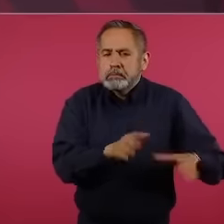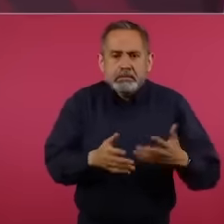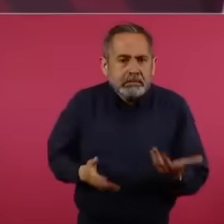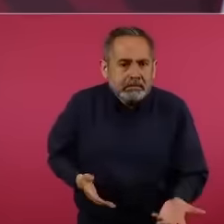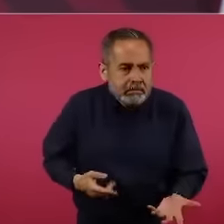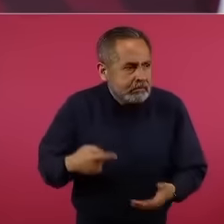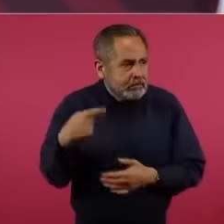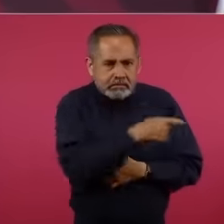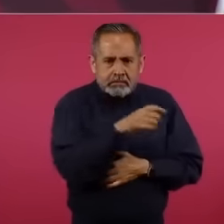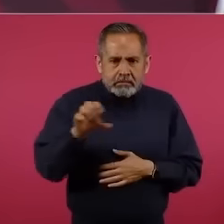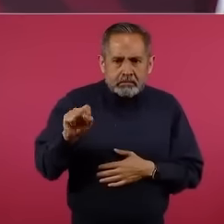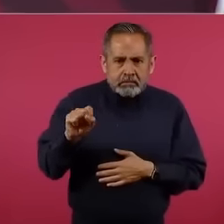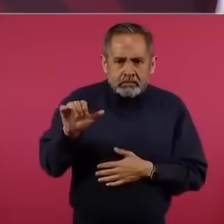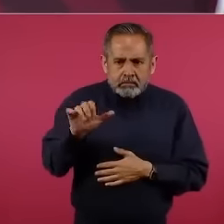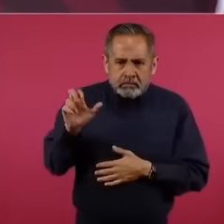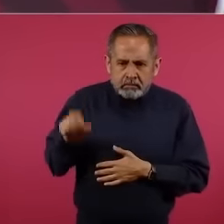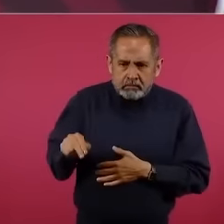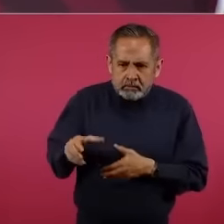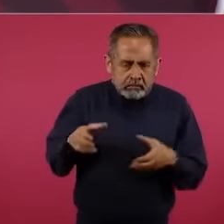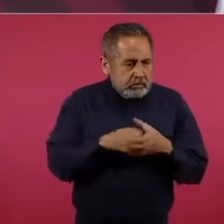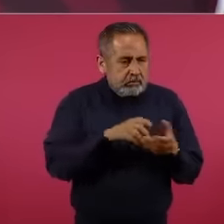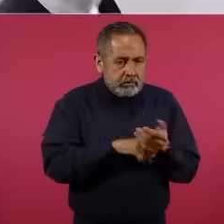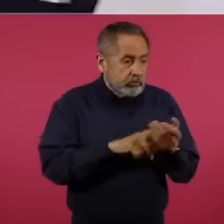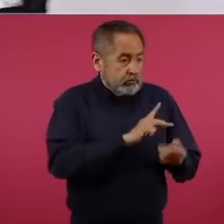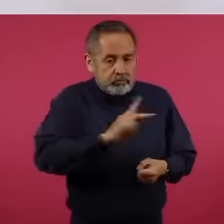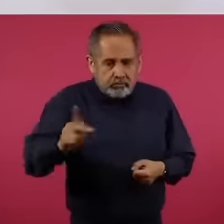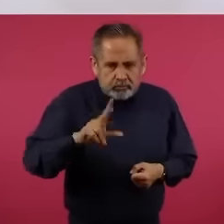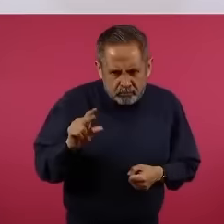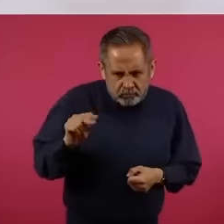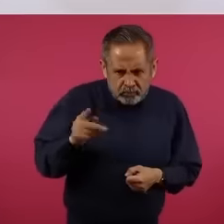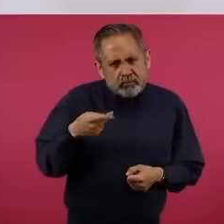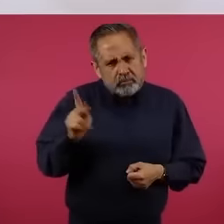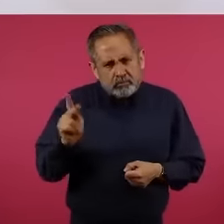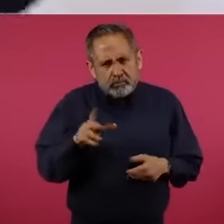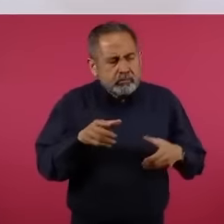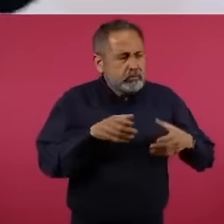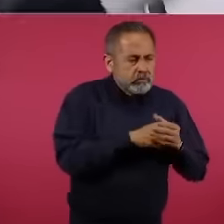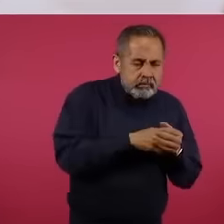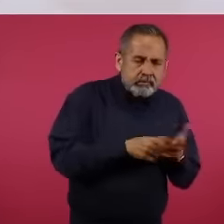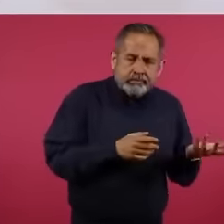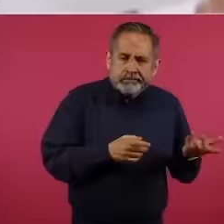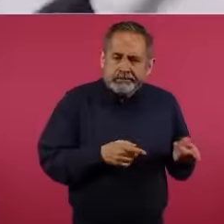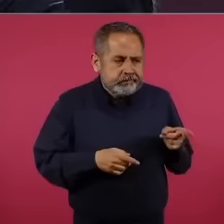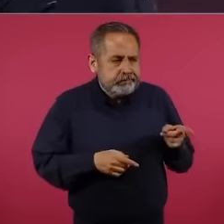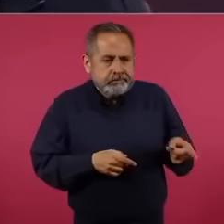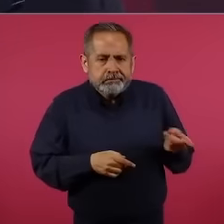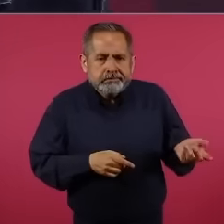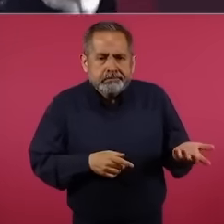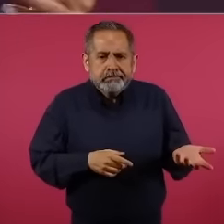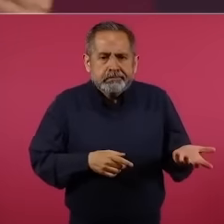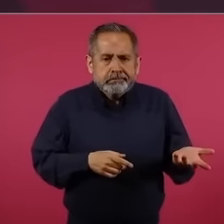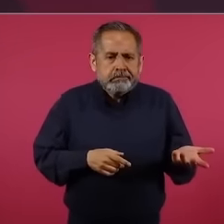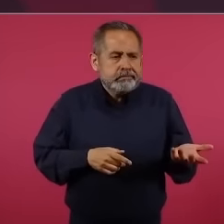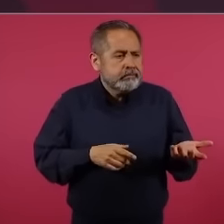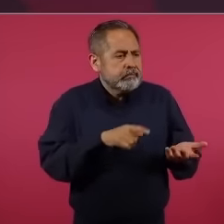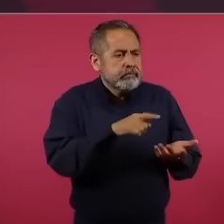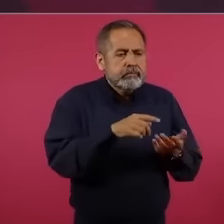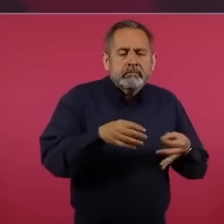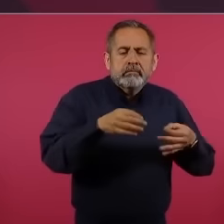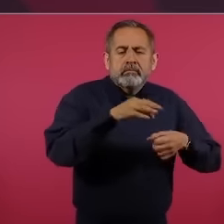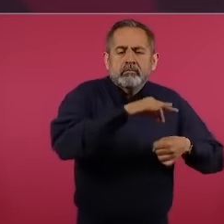ministros de la Corte, no todos desde luego, pero los que tienen mayoría